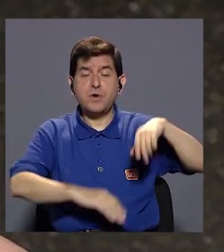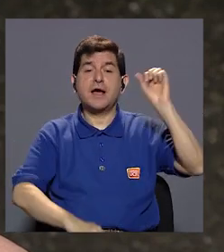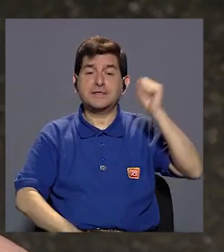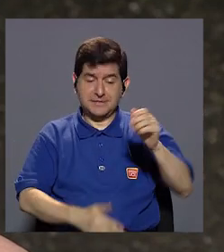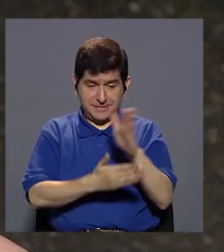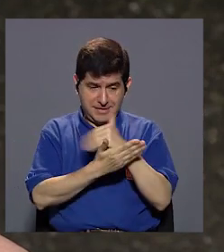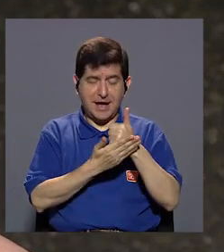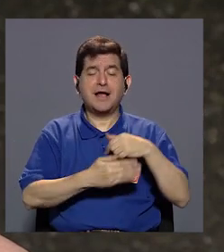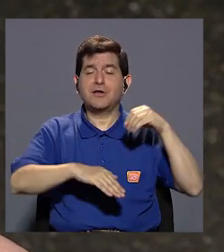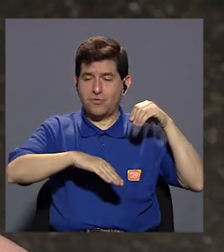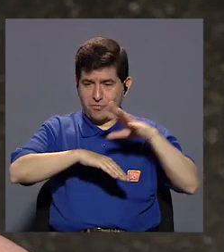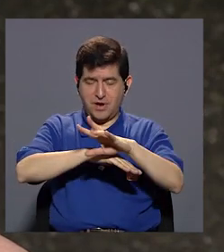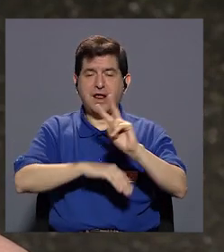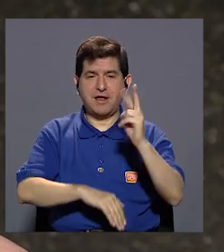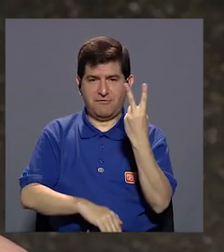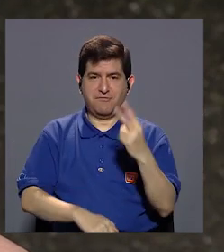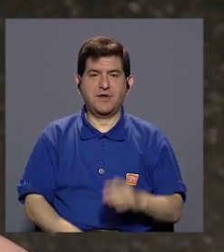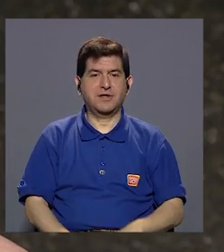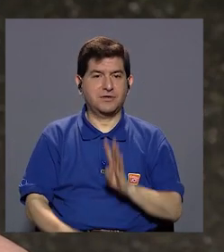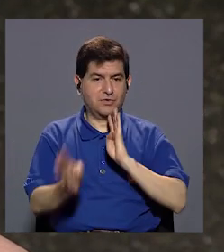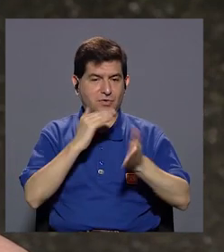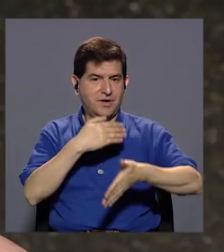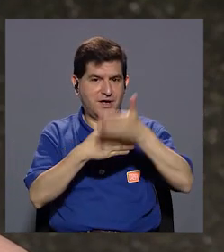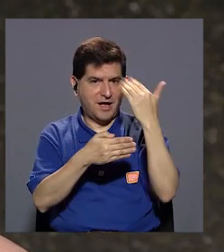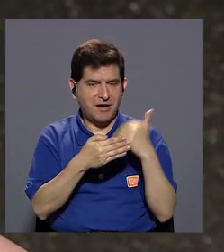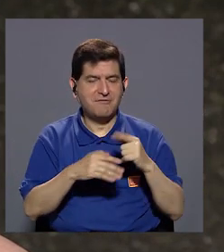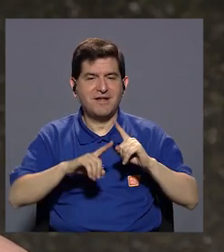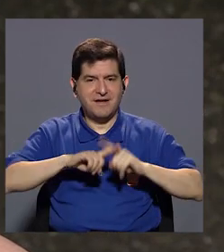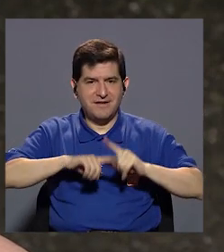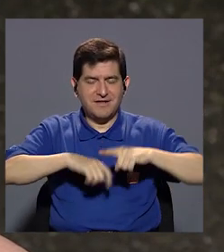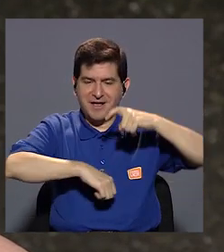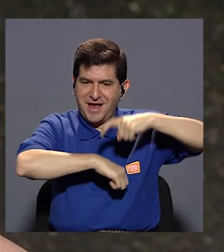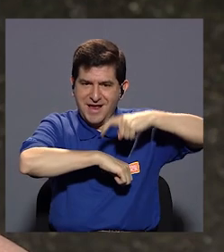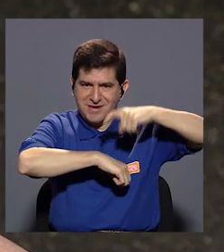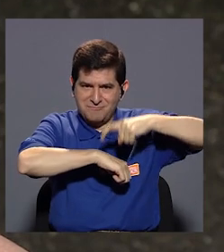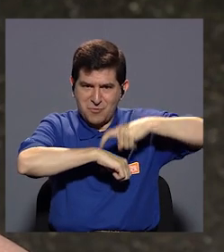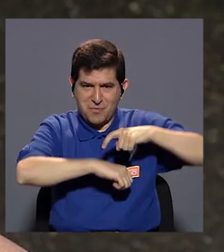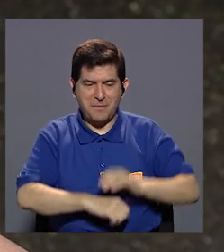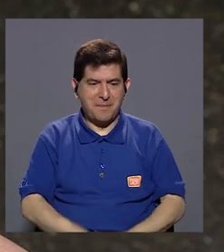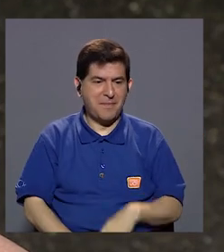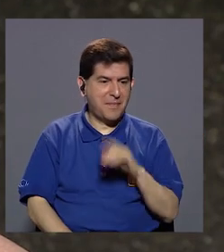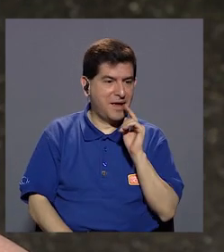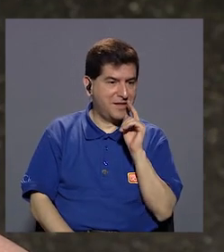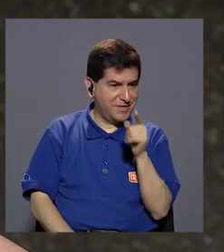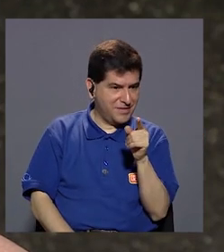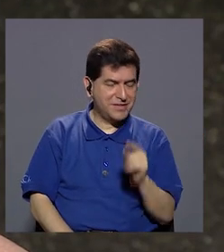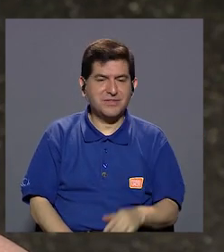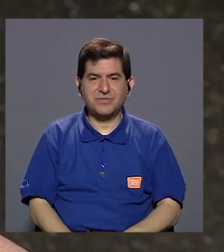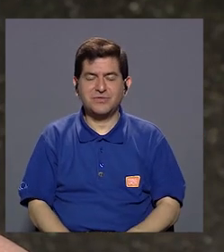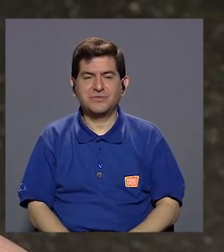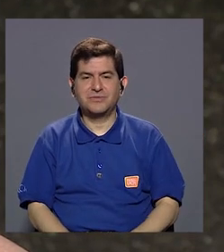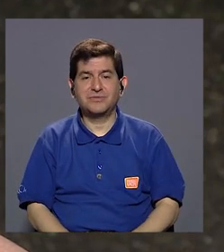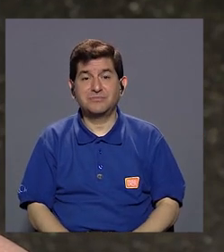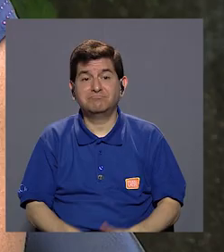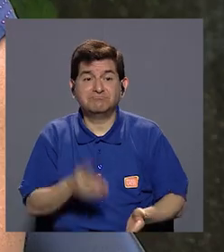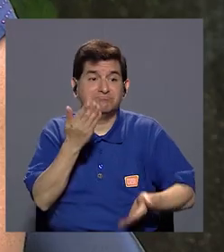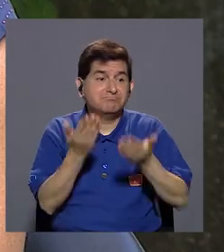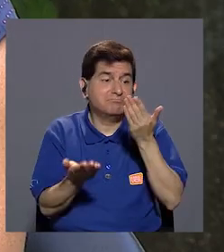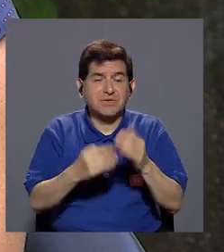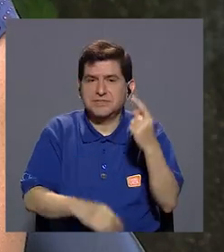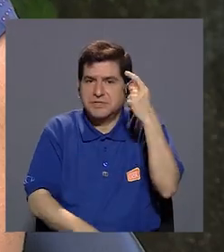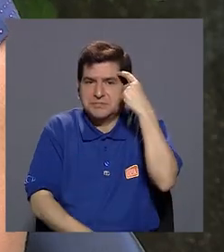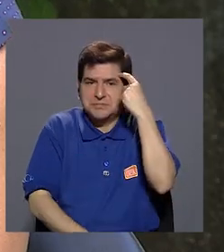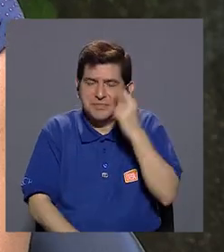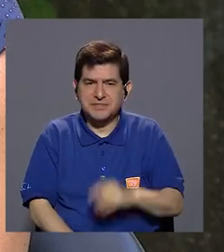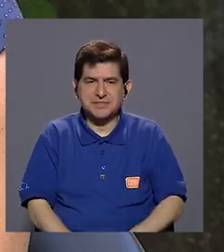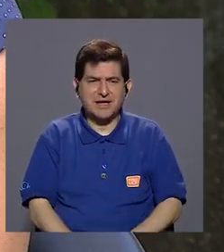hay algunos efectos secundarios. Como hablamos ahora, dependiendo del momento en que esté el, el, el individuo, ¿verdad?, por ejemplo, si está